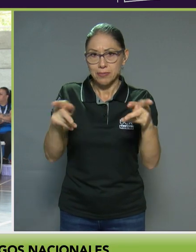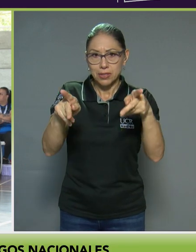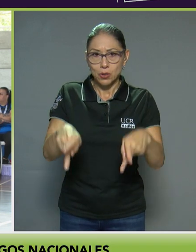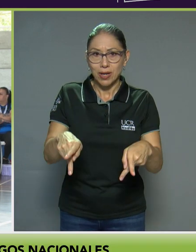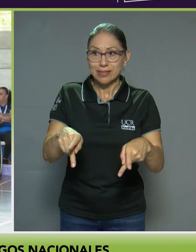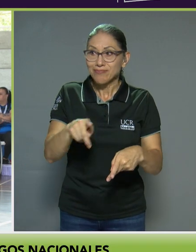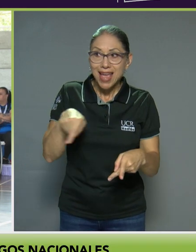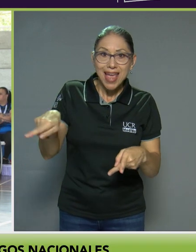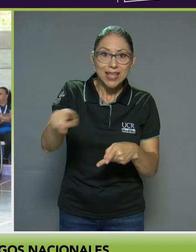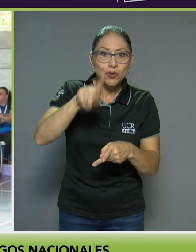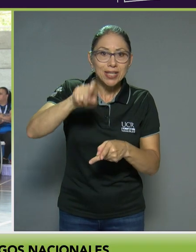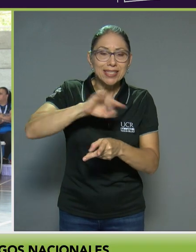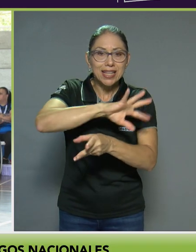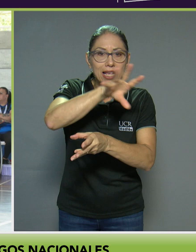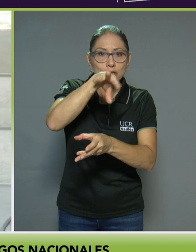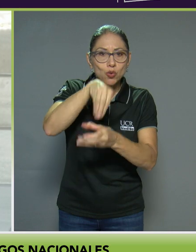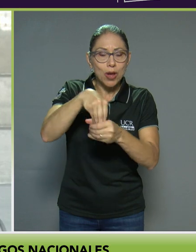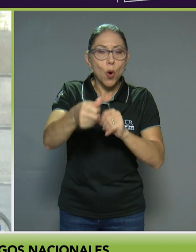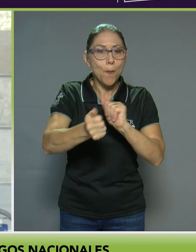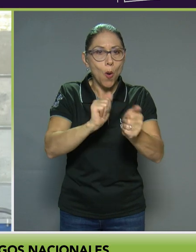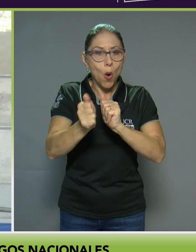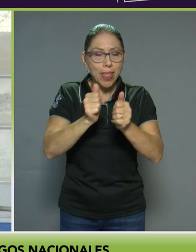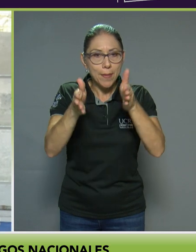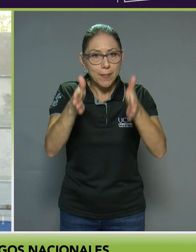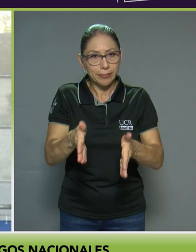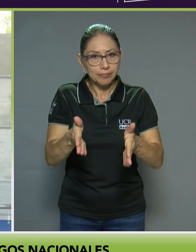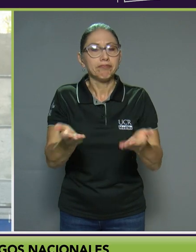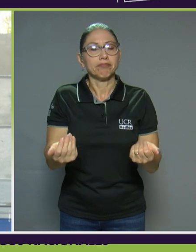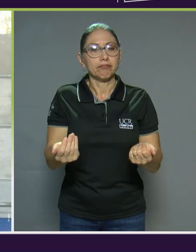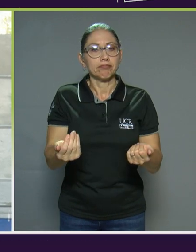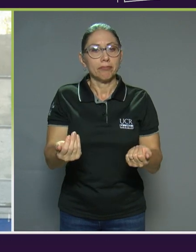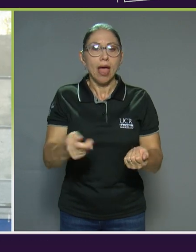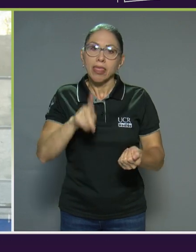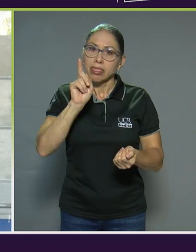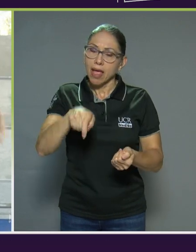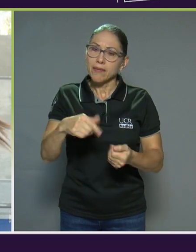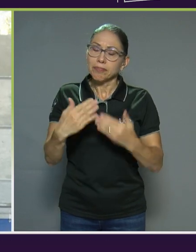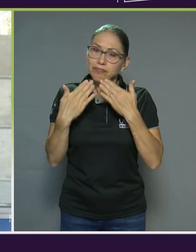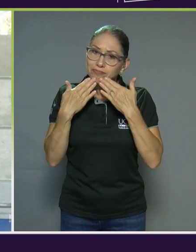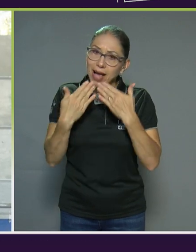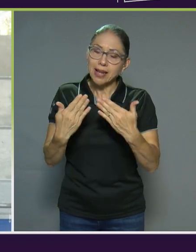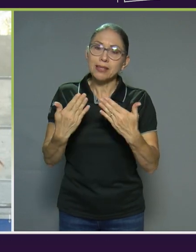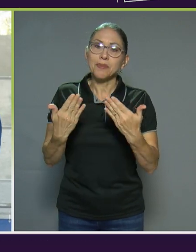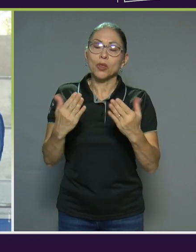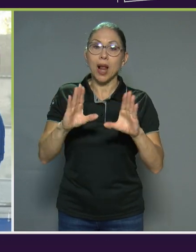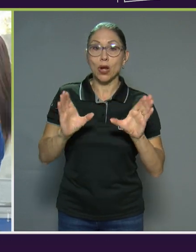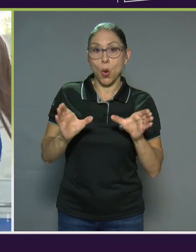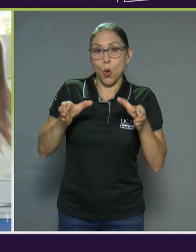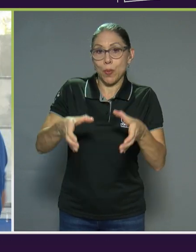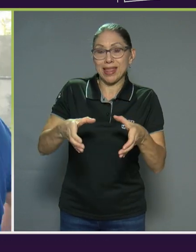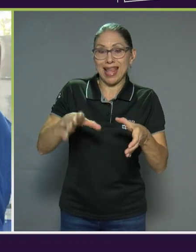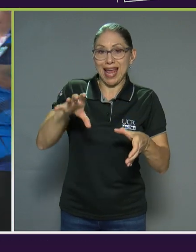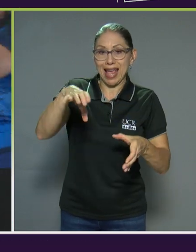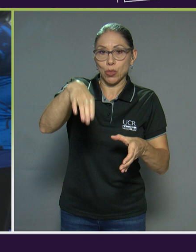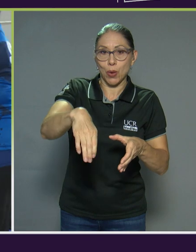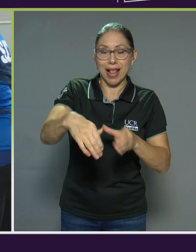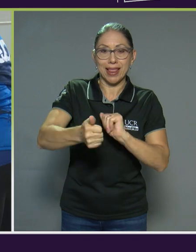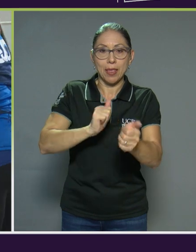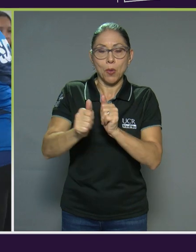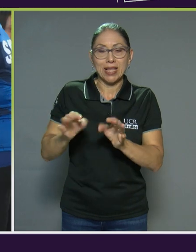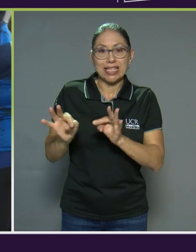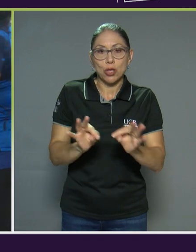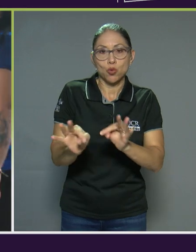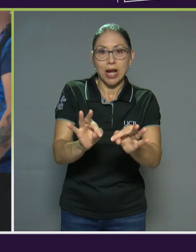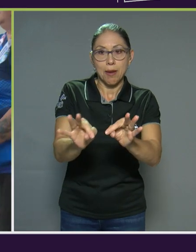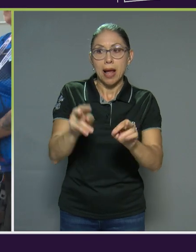incluidos como deportistas, como atletas, y yo pienso que hay que darle un agradecimiento también al Comité Cantonal de Deportes de Turrialba, que se fijó en